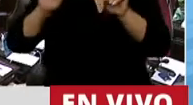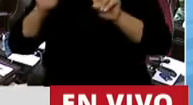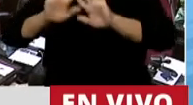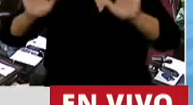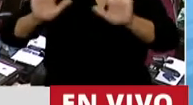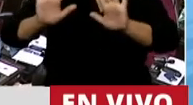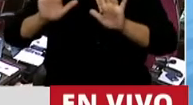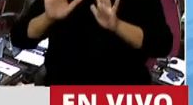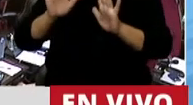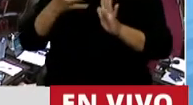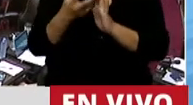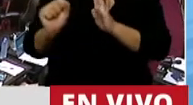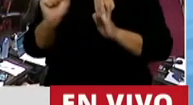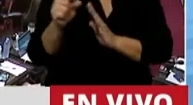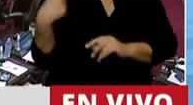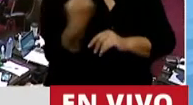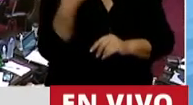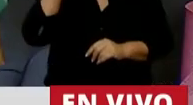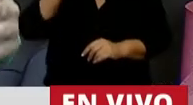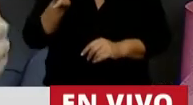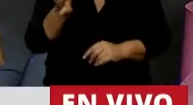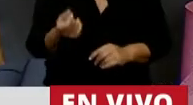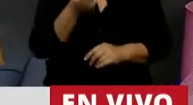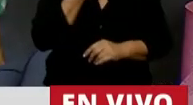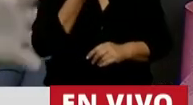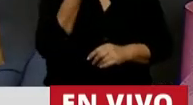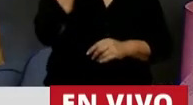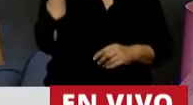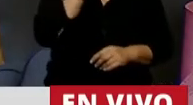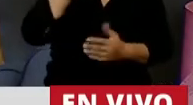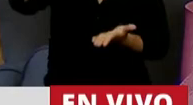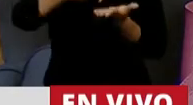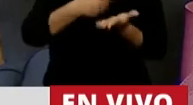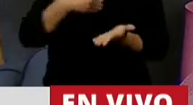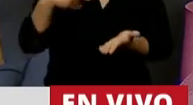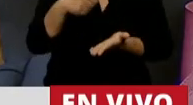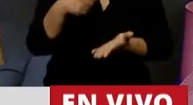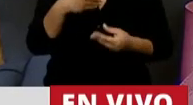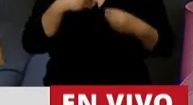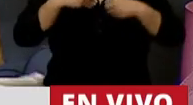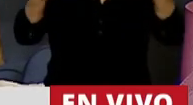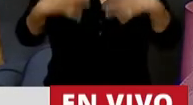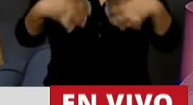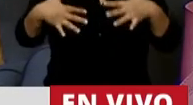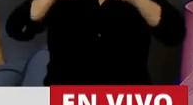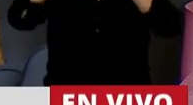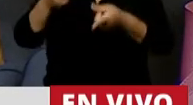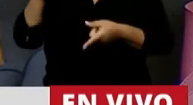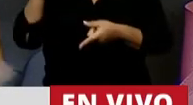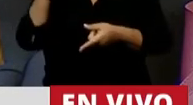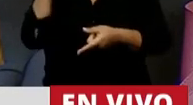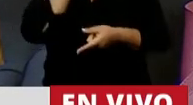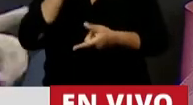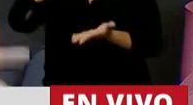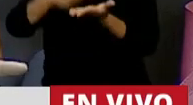Entonces, porque sabemos que cuando una mujer decide ser madre, ese sentimiento es tan fuerte como el de la mujer que decide no serlo.